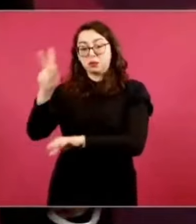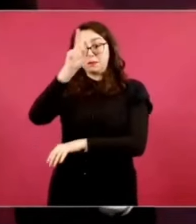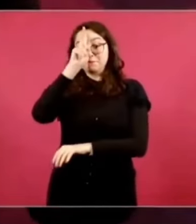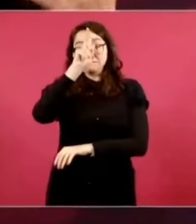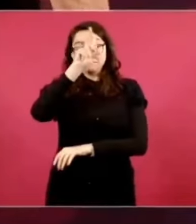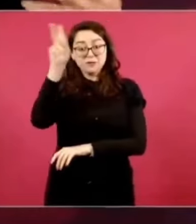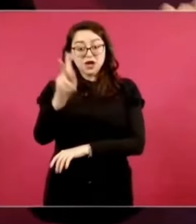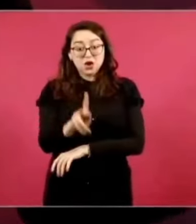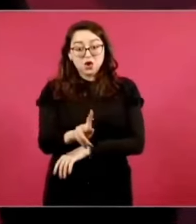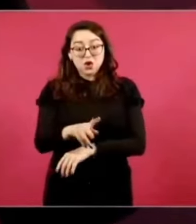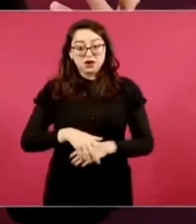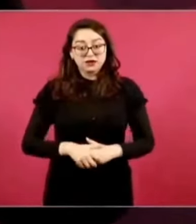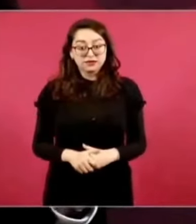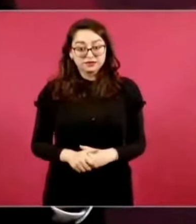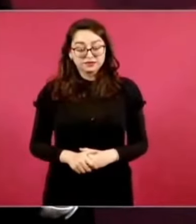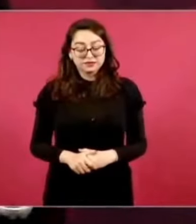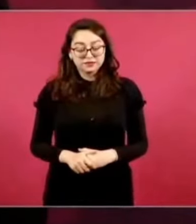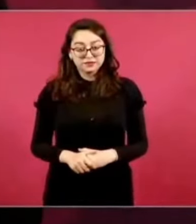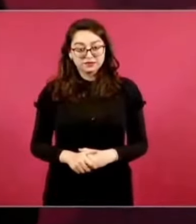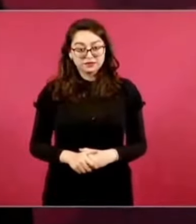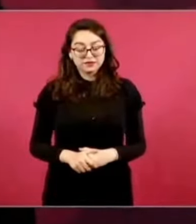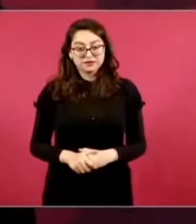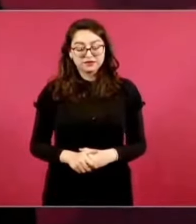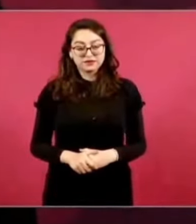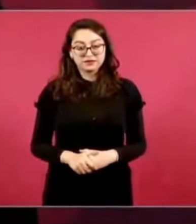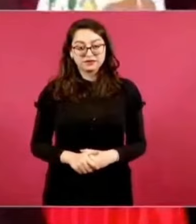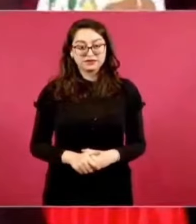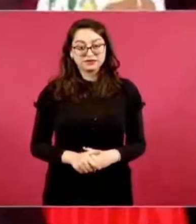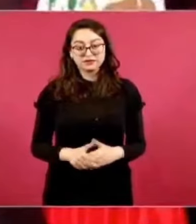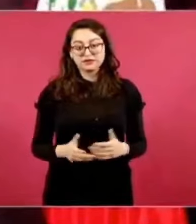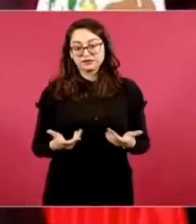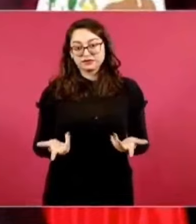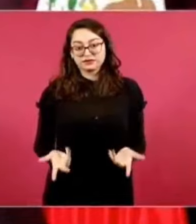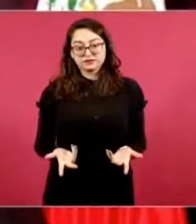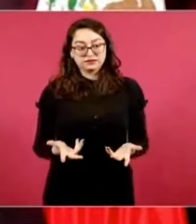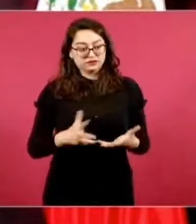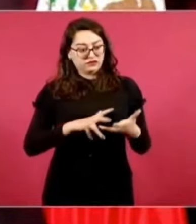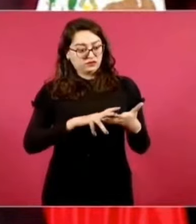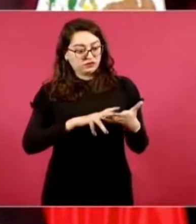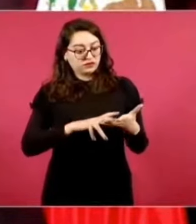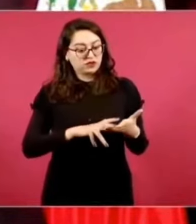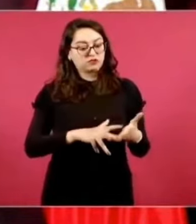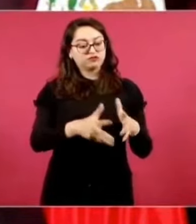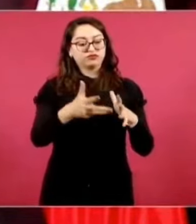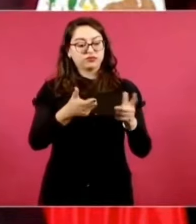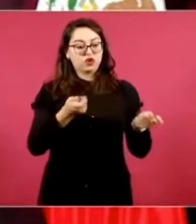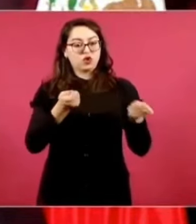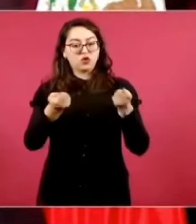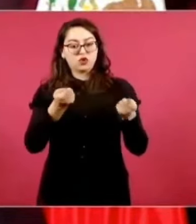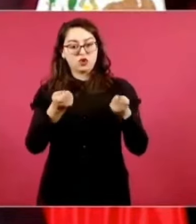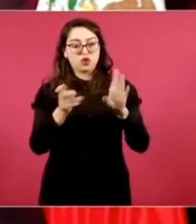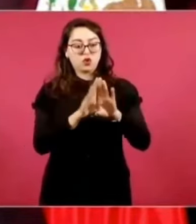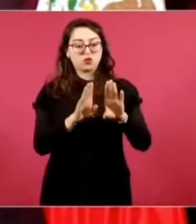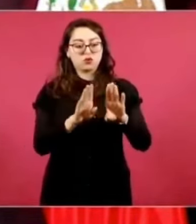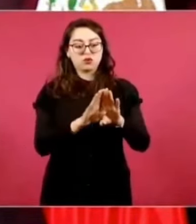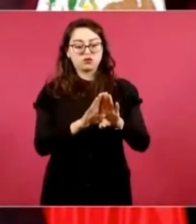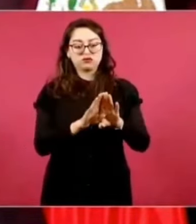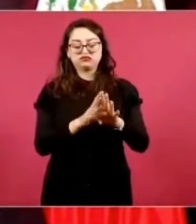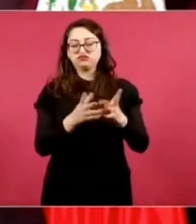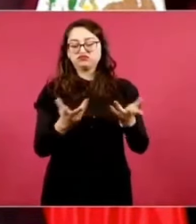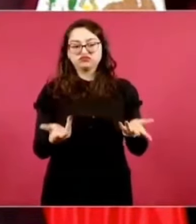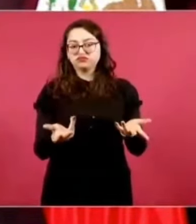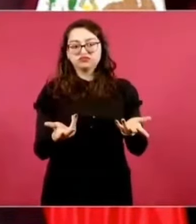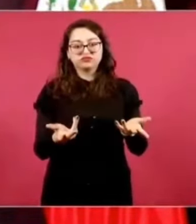¿Cómo se controla la violencia cuando hay un consumo